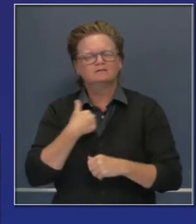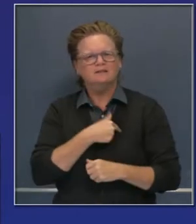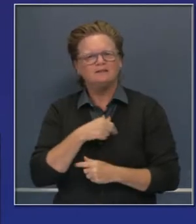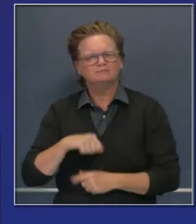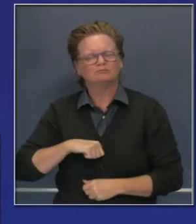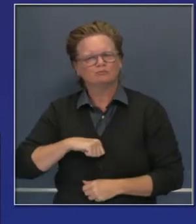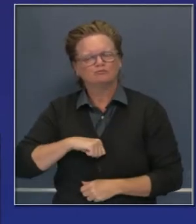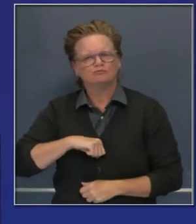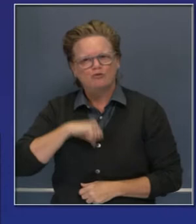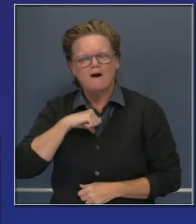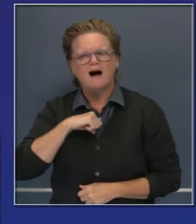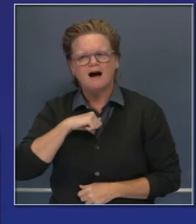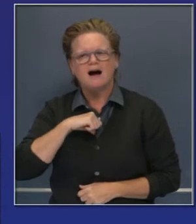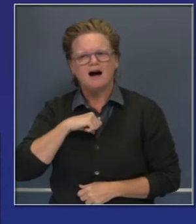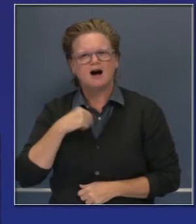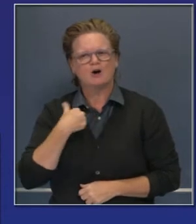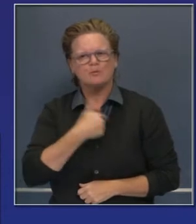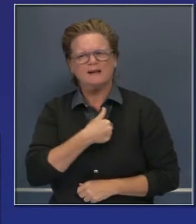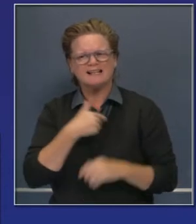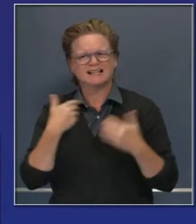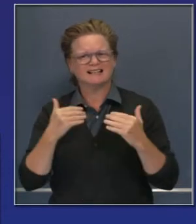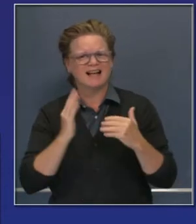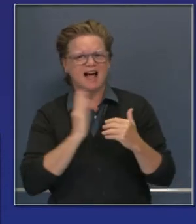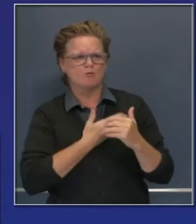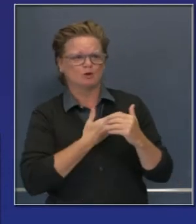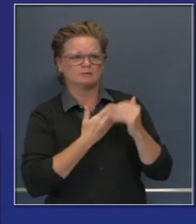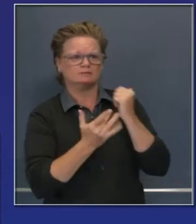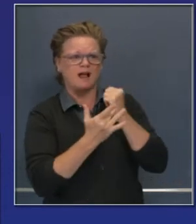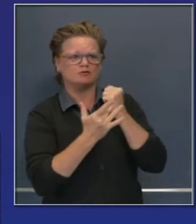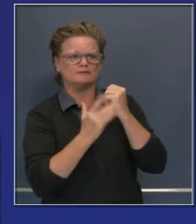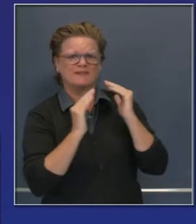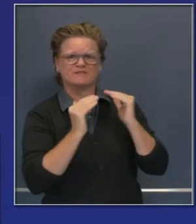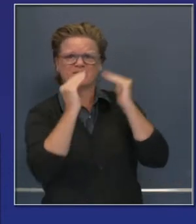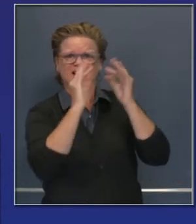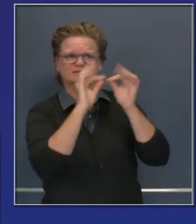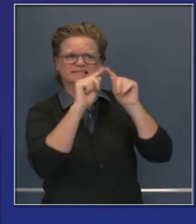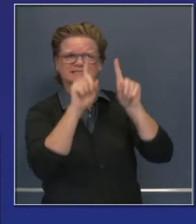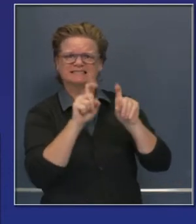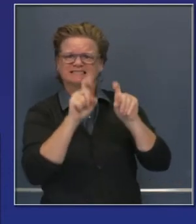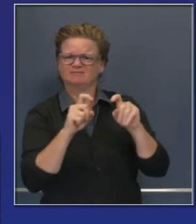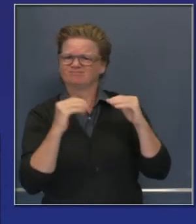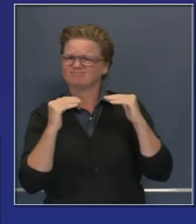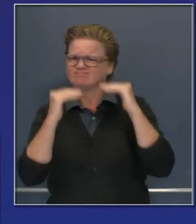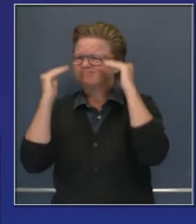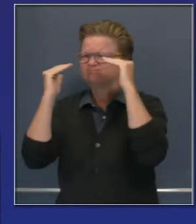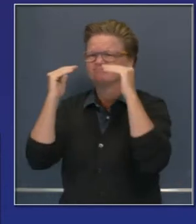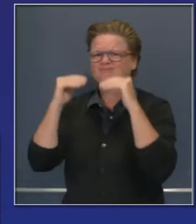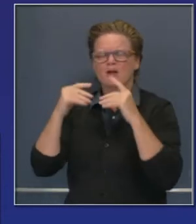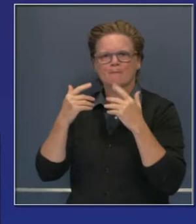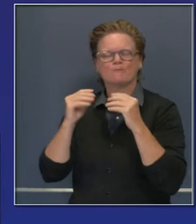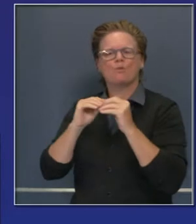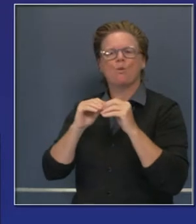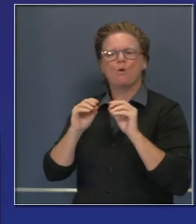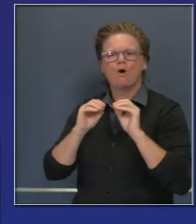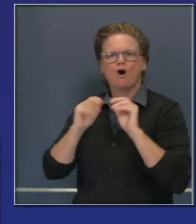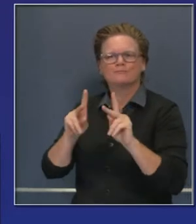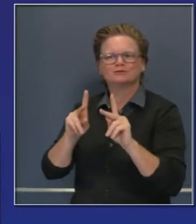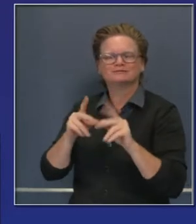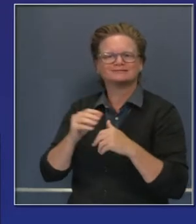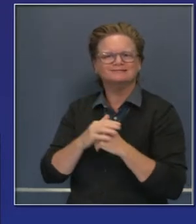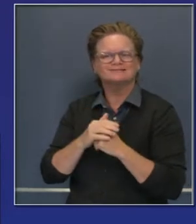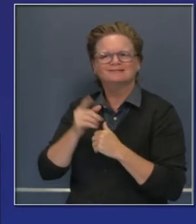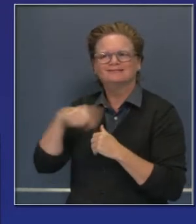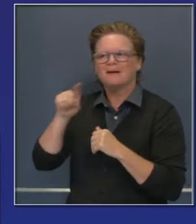compromiso de avanzar las pruebas de una forma más comprensiva con una estructura de equidad